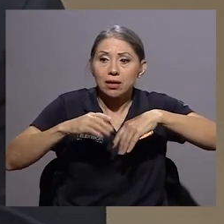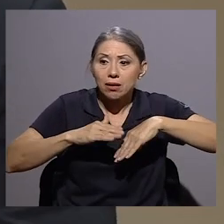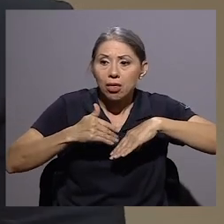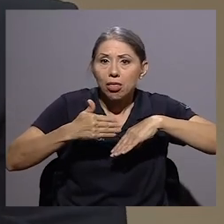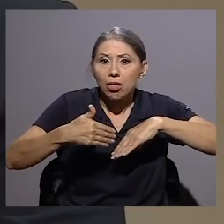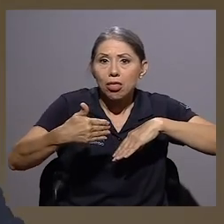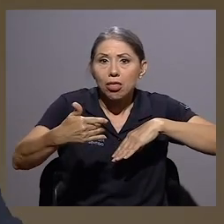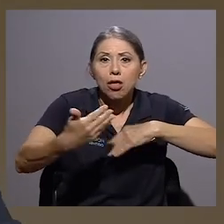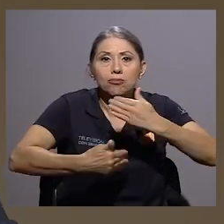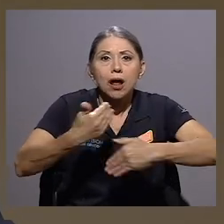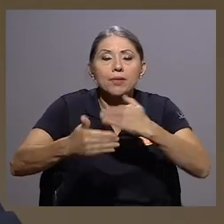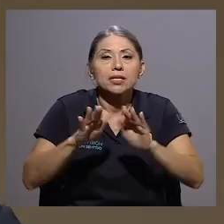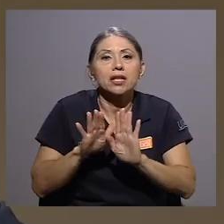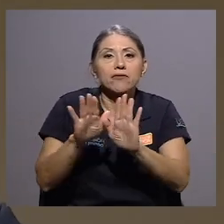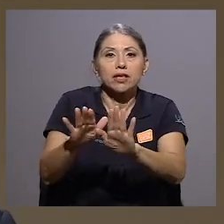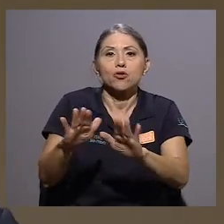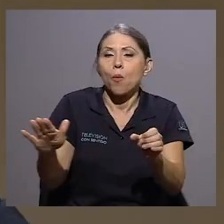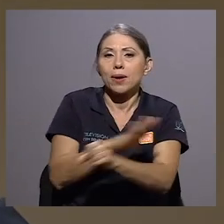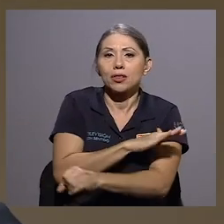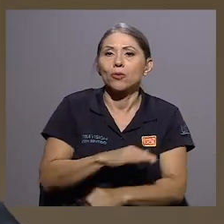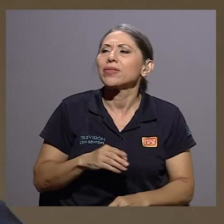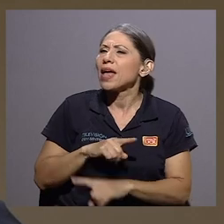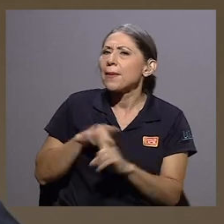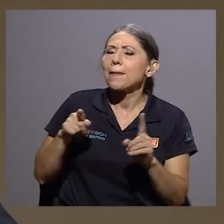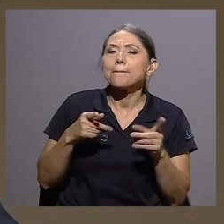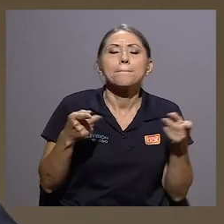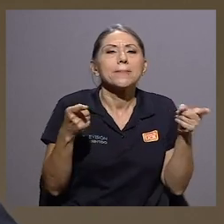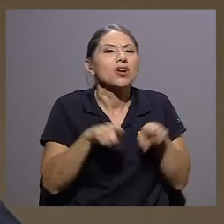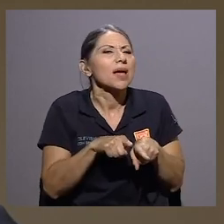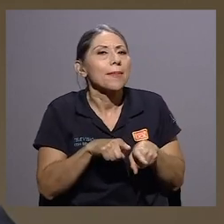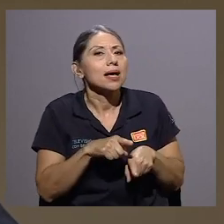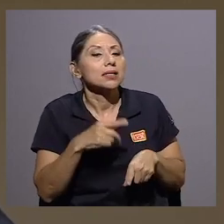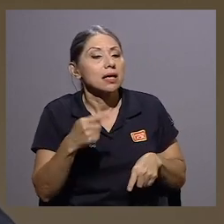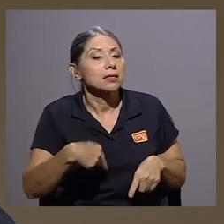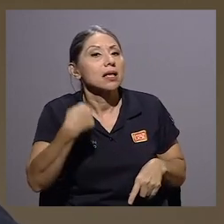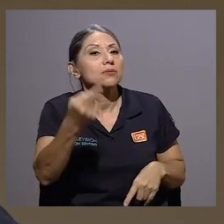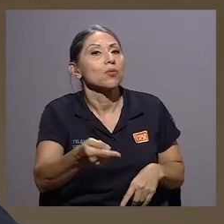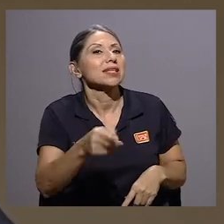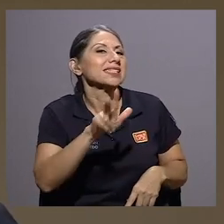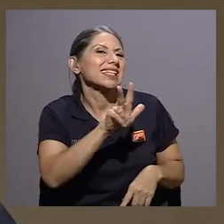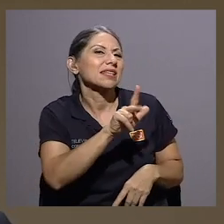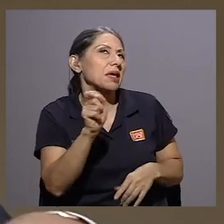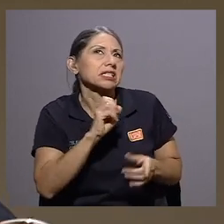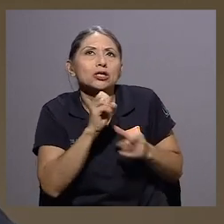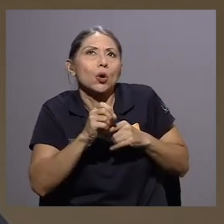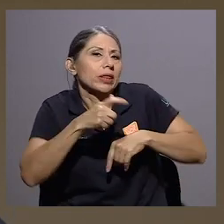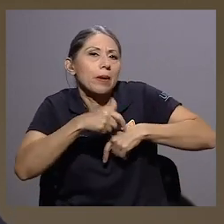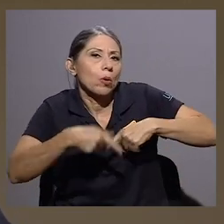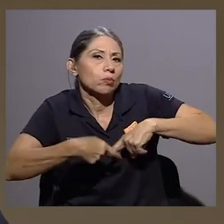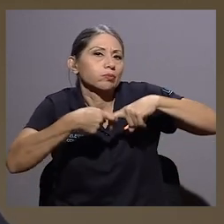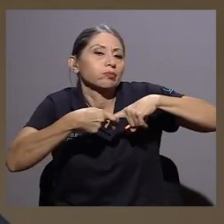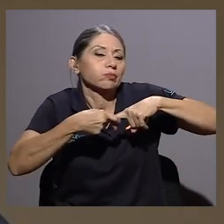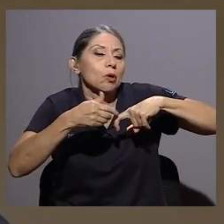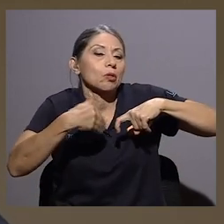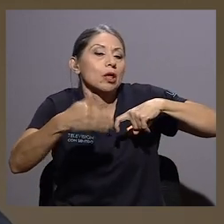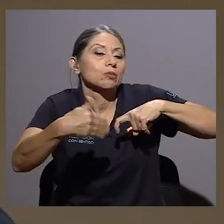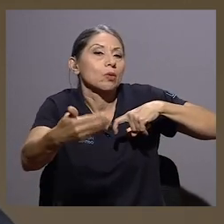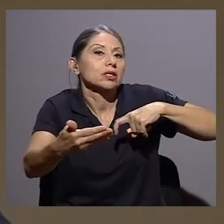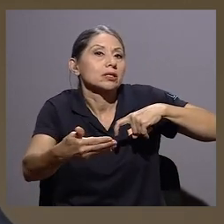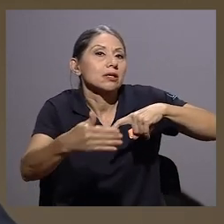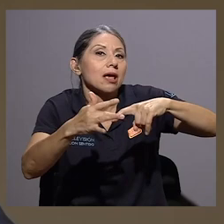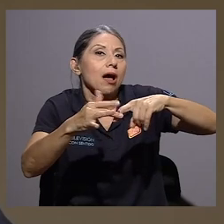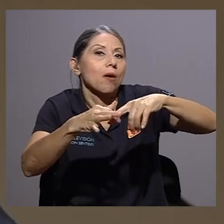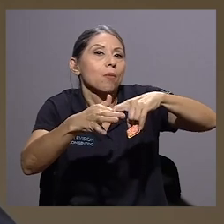Completos. ¿Qué pasa si después de esos tres meses, cuando regresó, después de esa suspensión, regresa a su trabajo